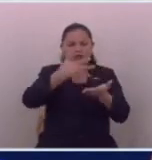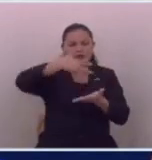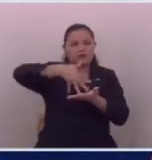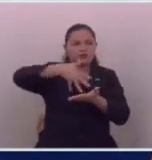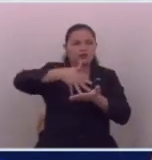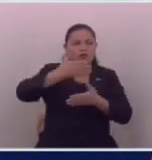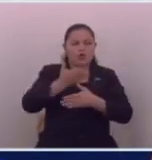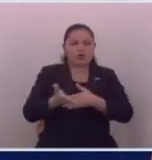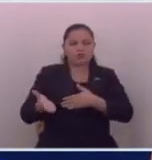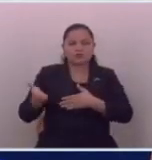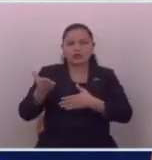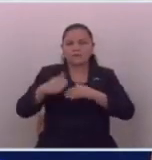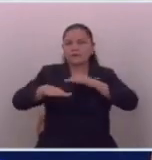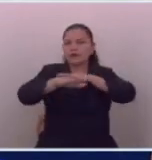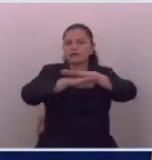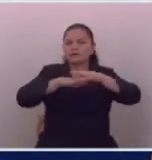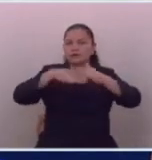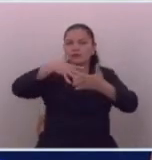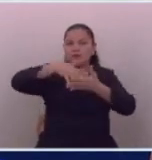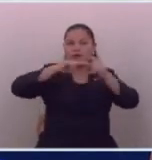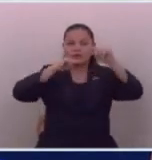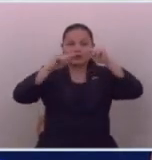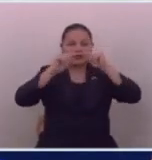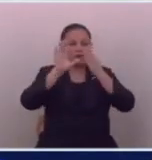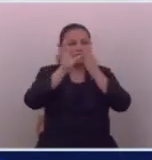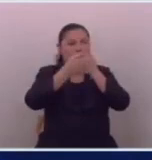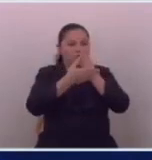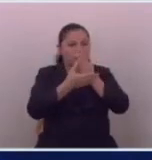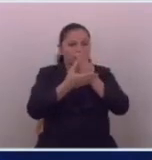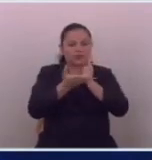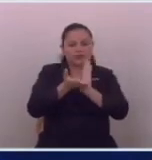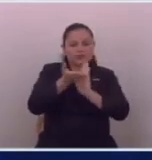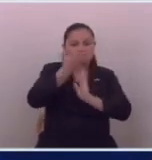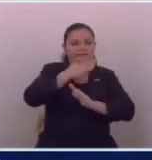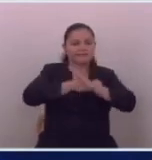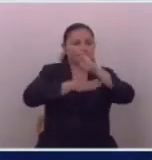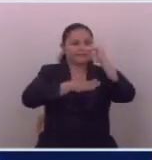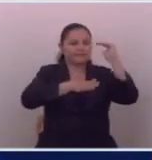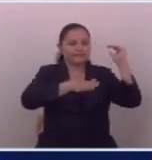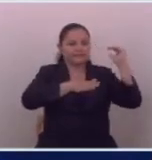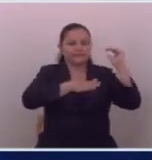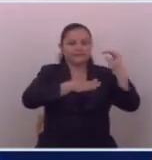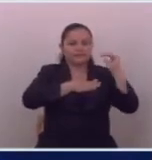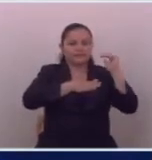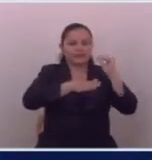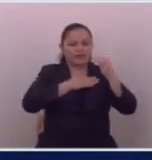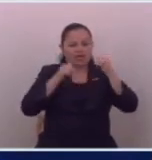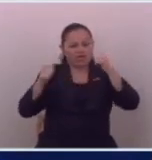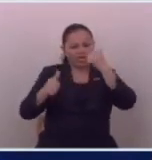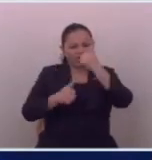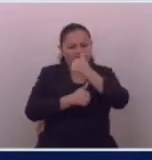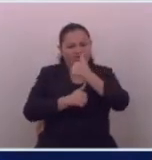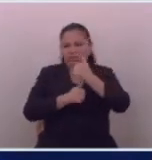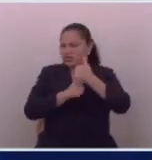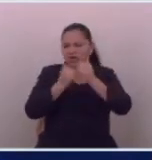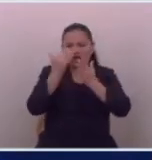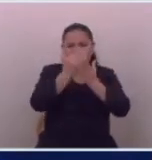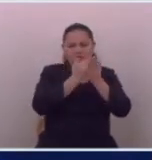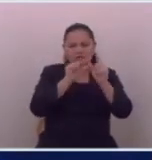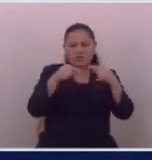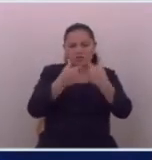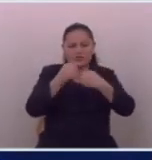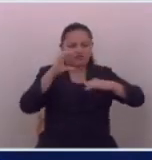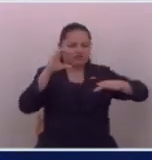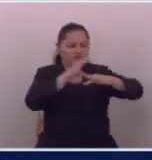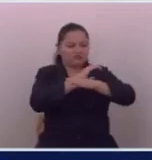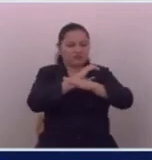asuntos vitales para la democracia, la cultura y el desarrollo de nuestro país, no sujetándose a agendas de grupos de